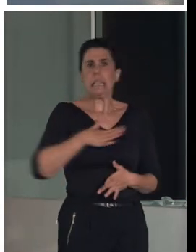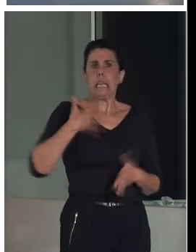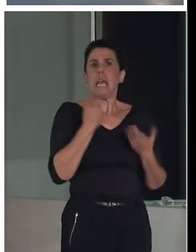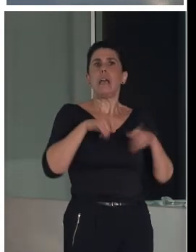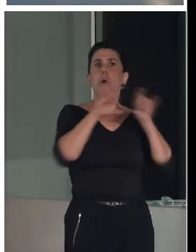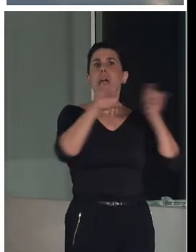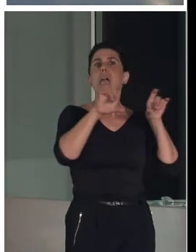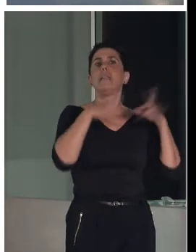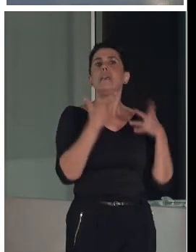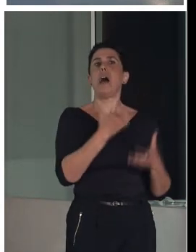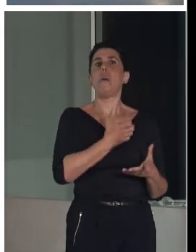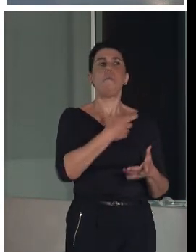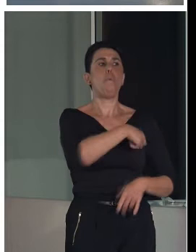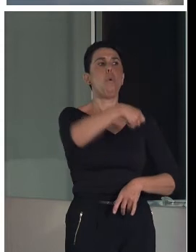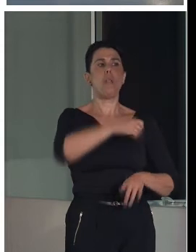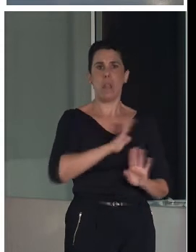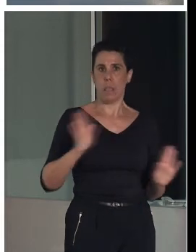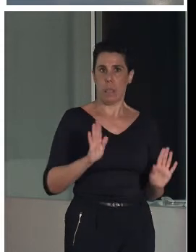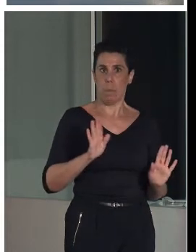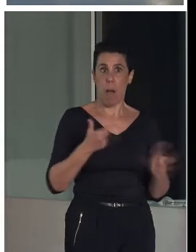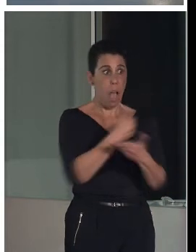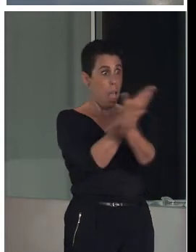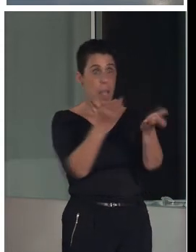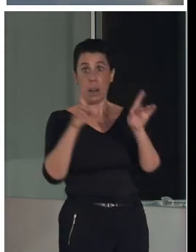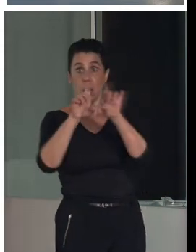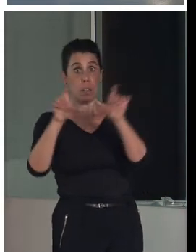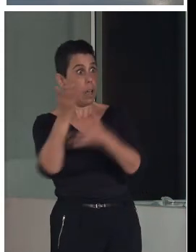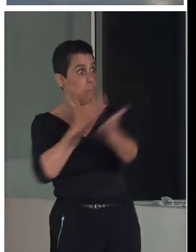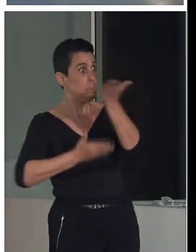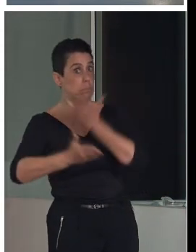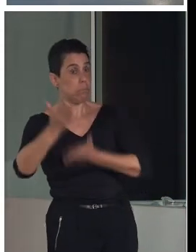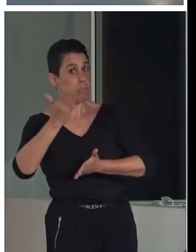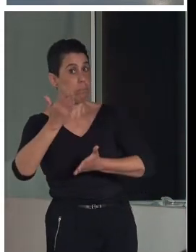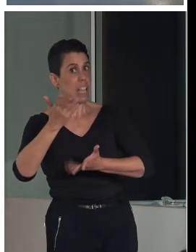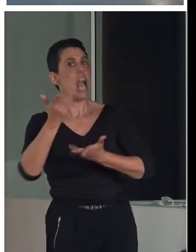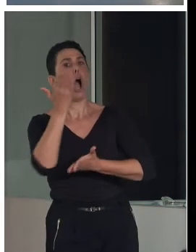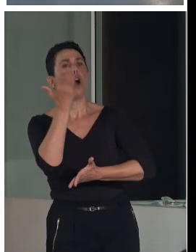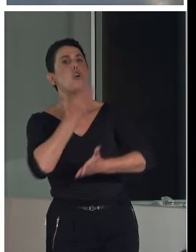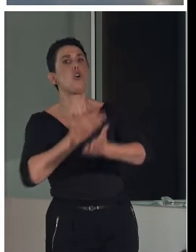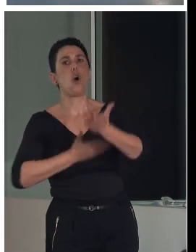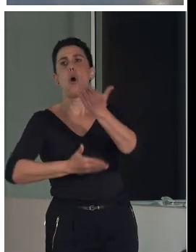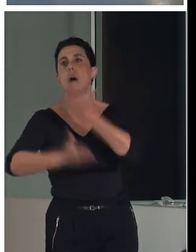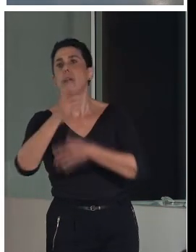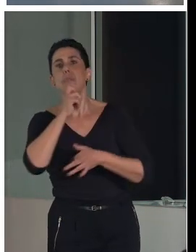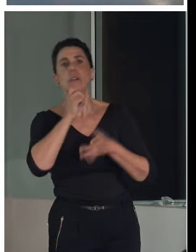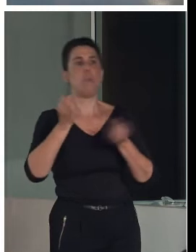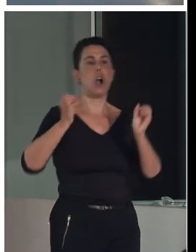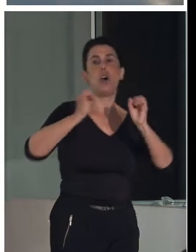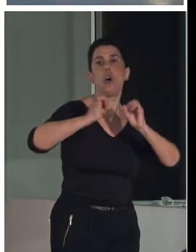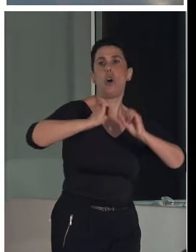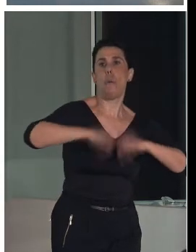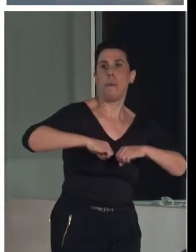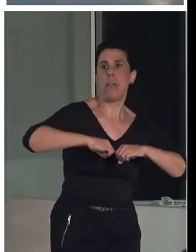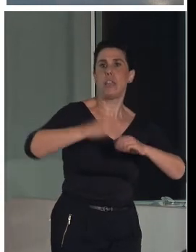y que todo el resto de entidades con las que pudiéramos colaborar fueran eso, colaboraciones a nivel de convenio mediante